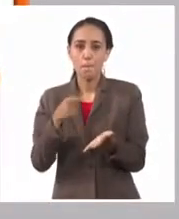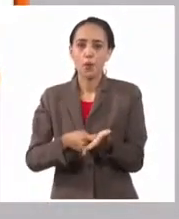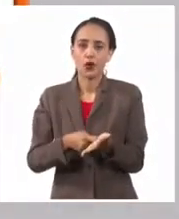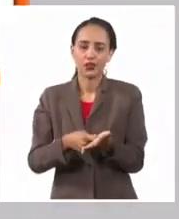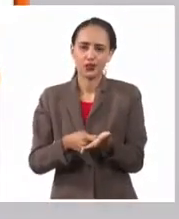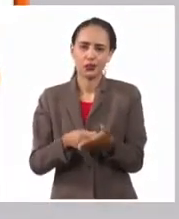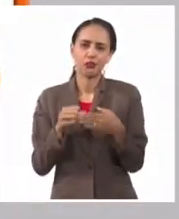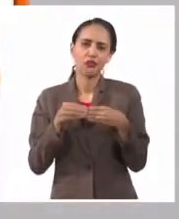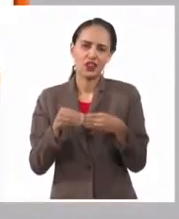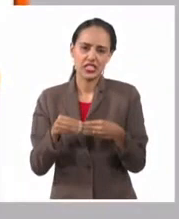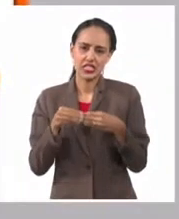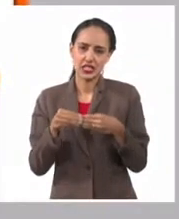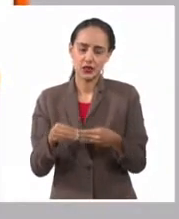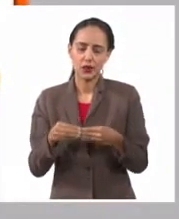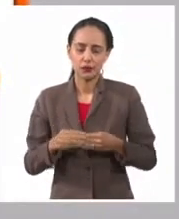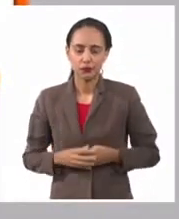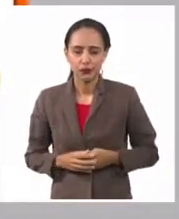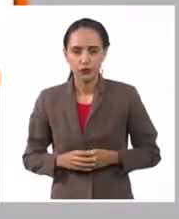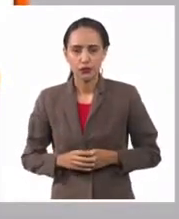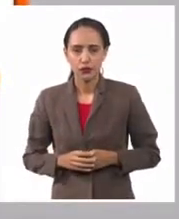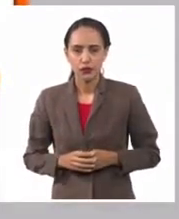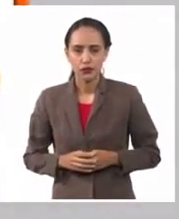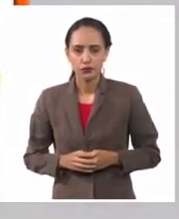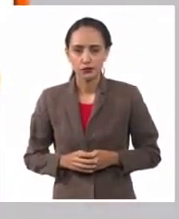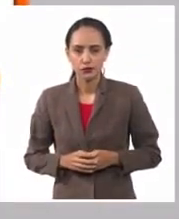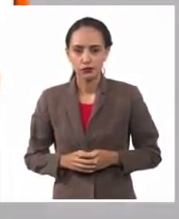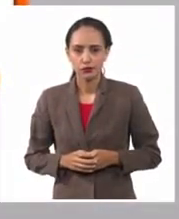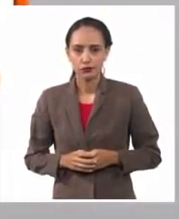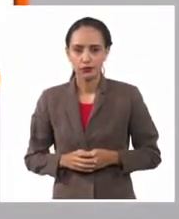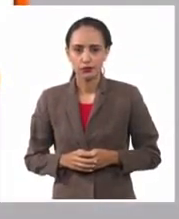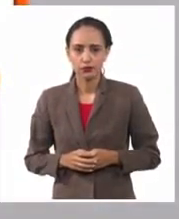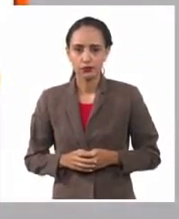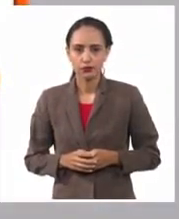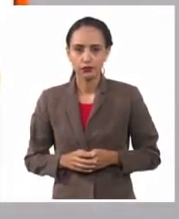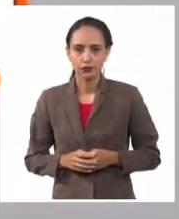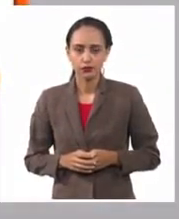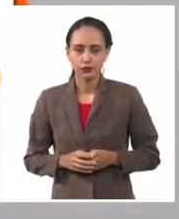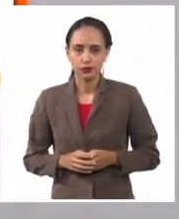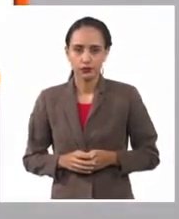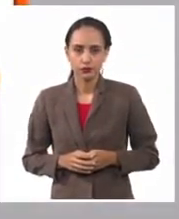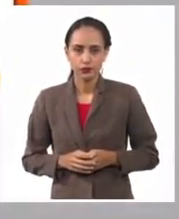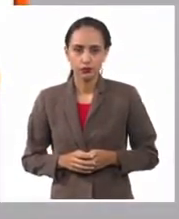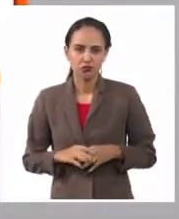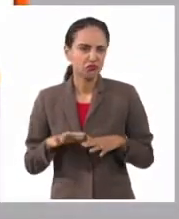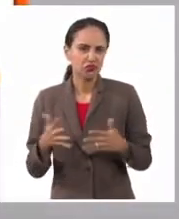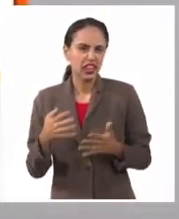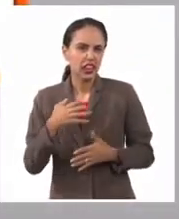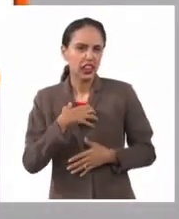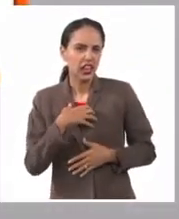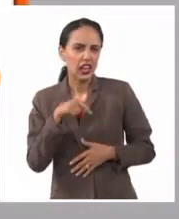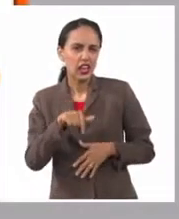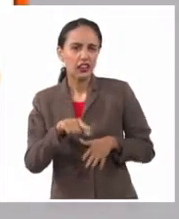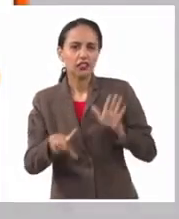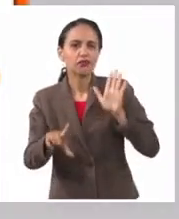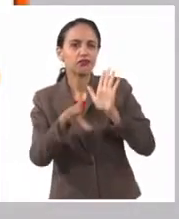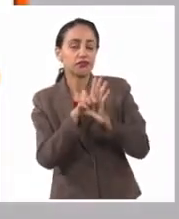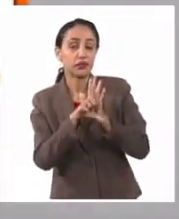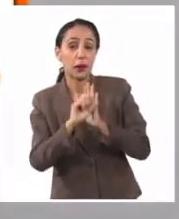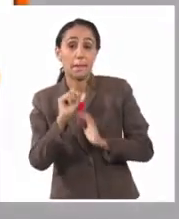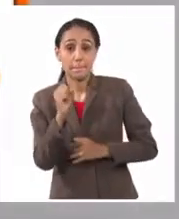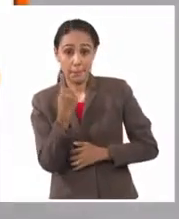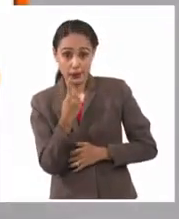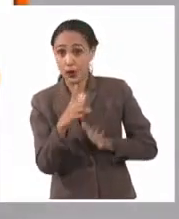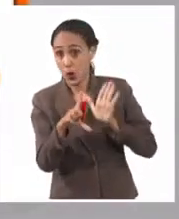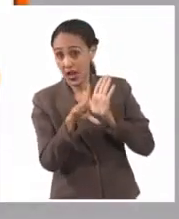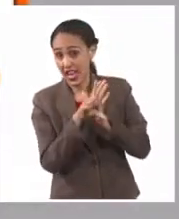¿Cómo se instrumenta o qué es lo que dispone esta norma? Esta norma, en primer lugar, plantea